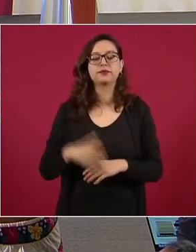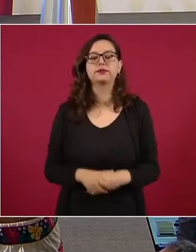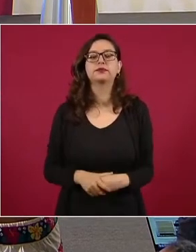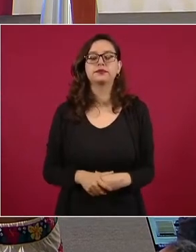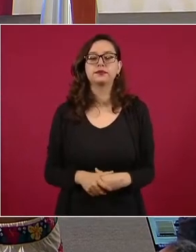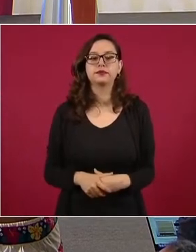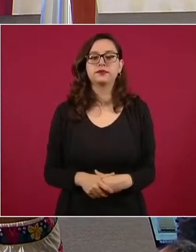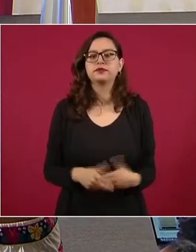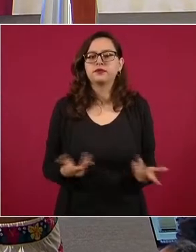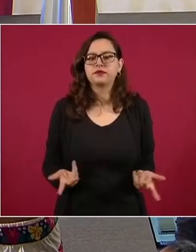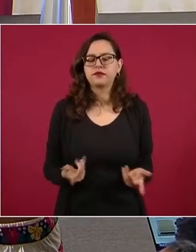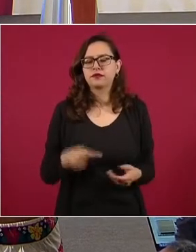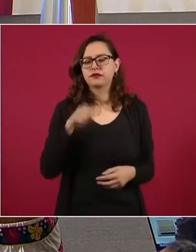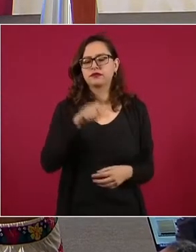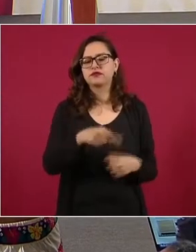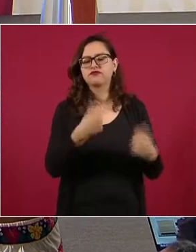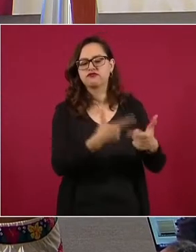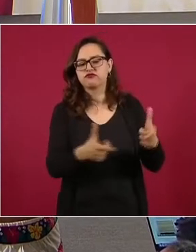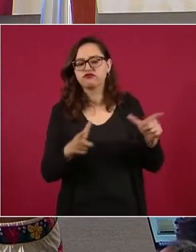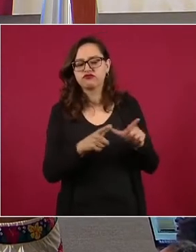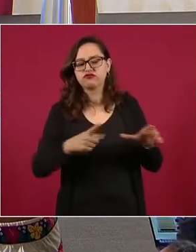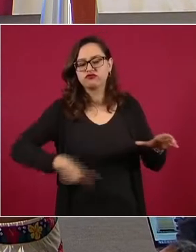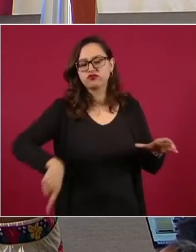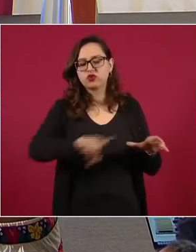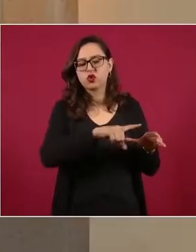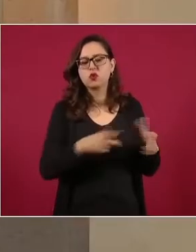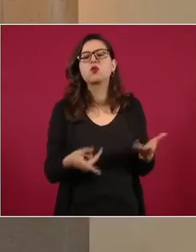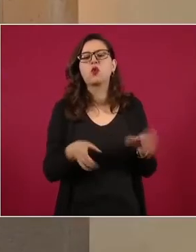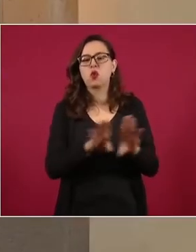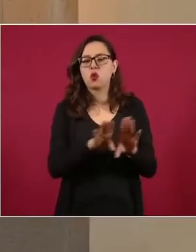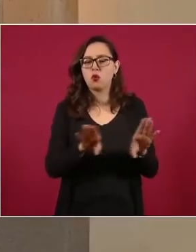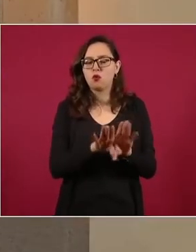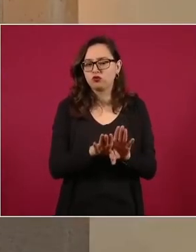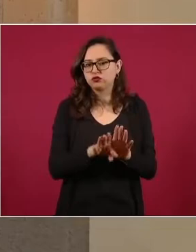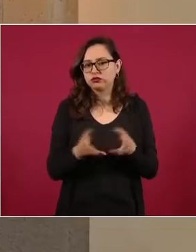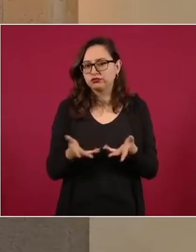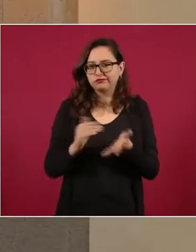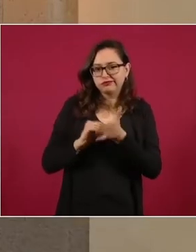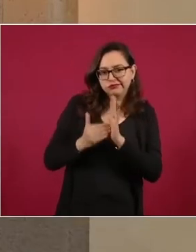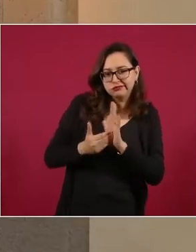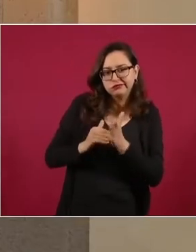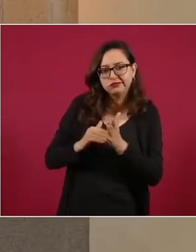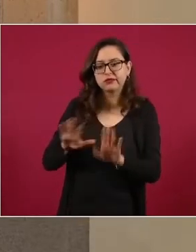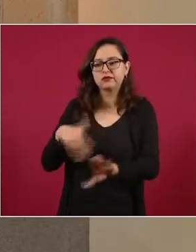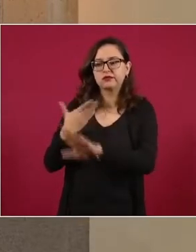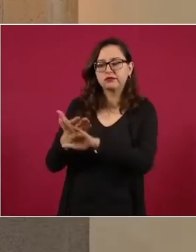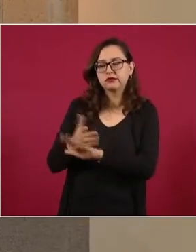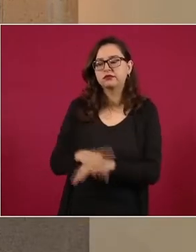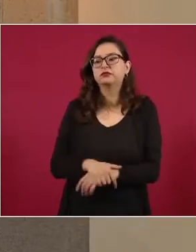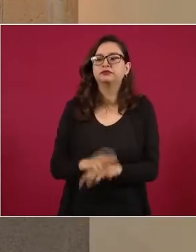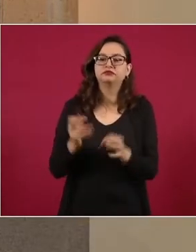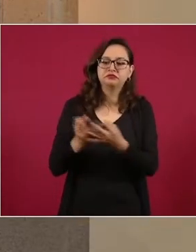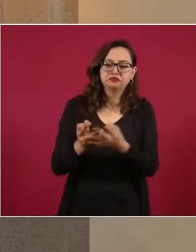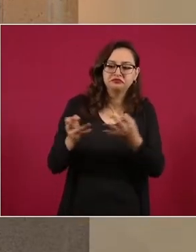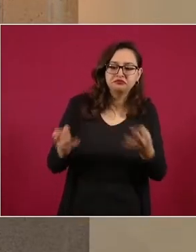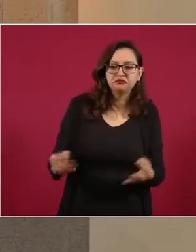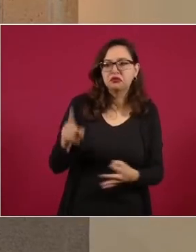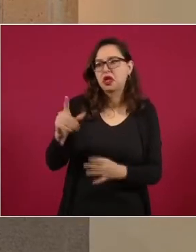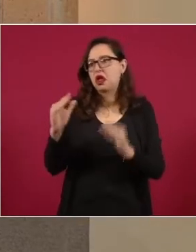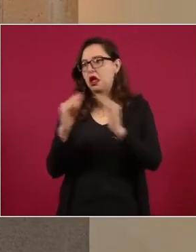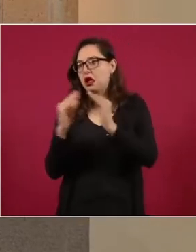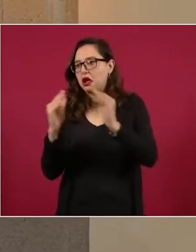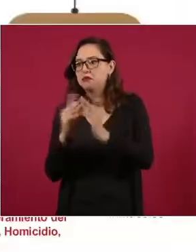de los sujetos, grosso modo, es el siguiente. Ubican una propiedad que les resulta